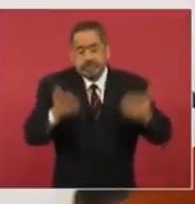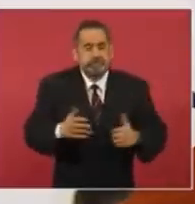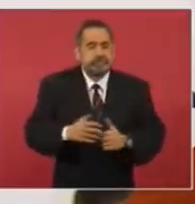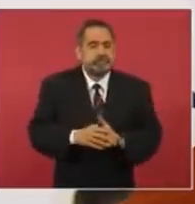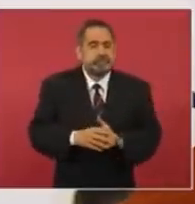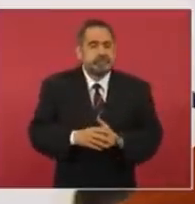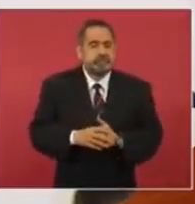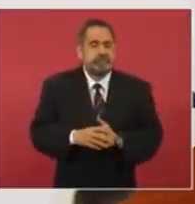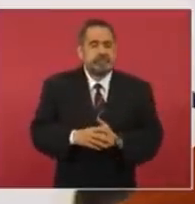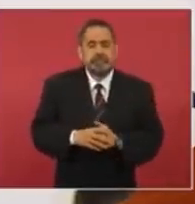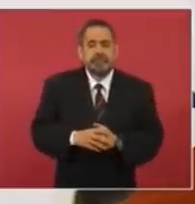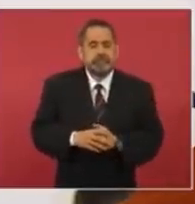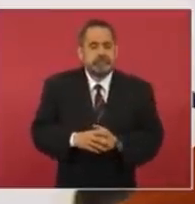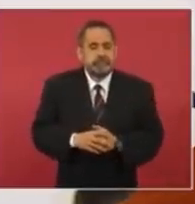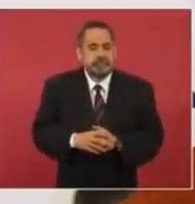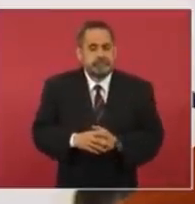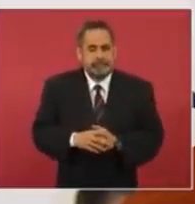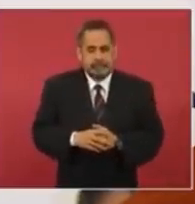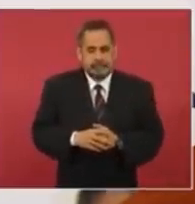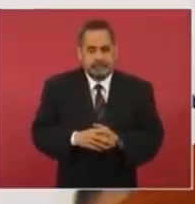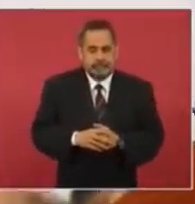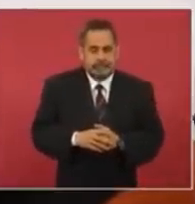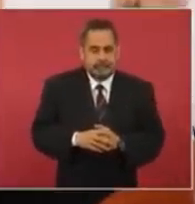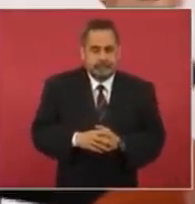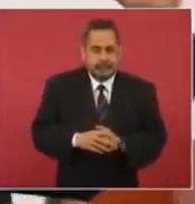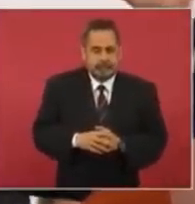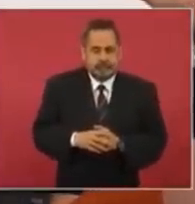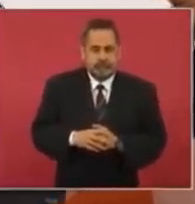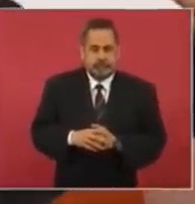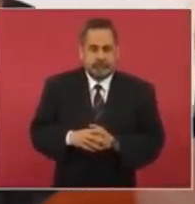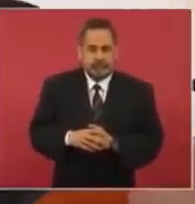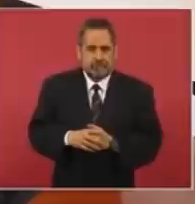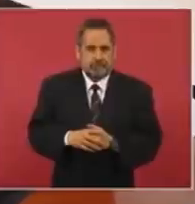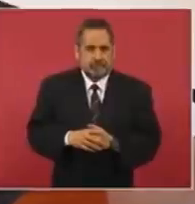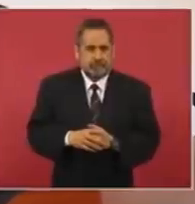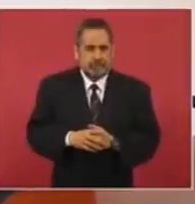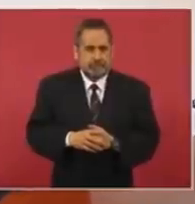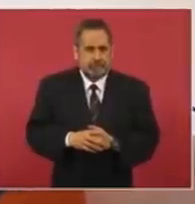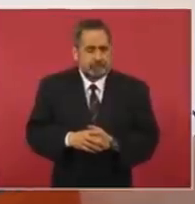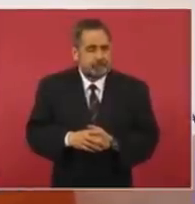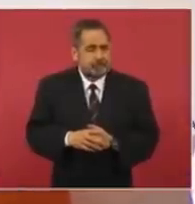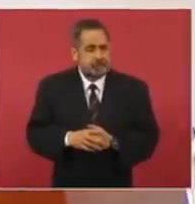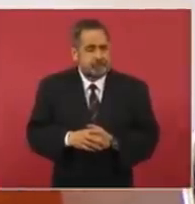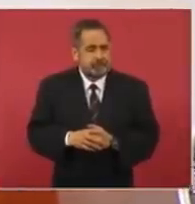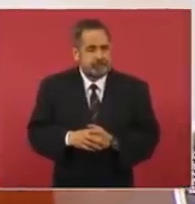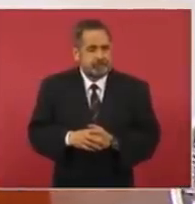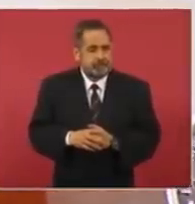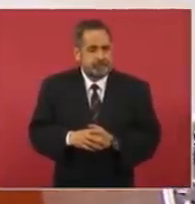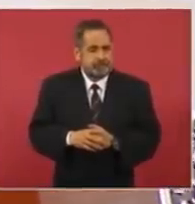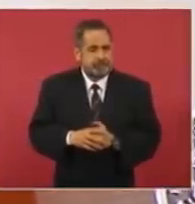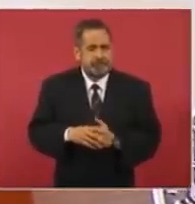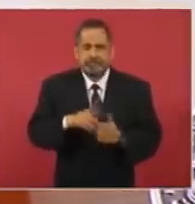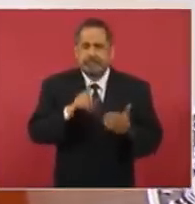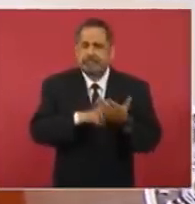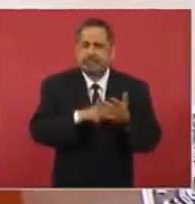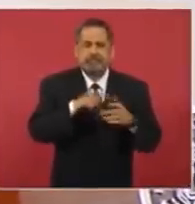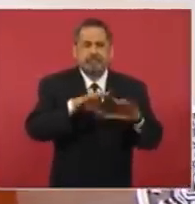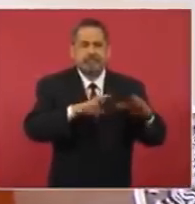sistema